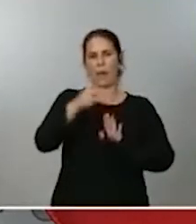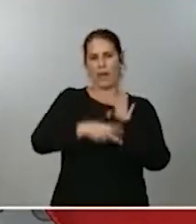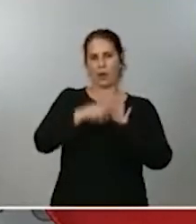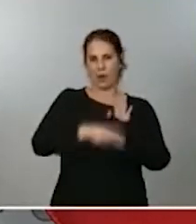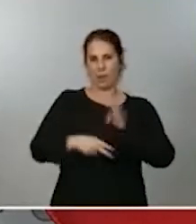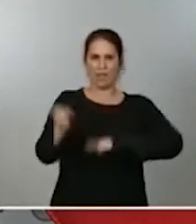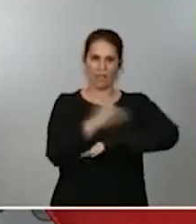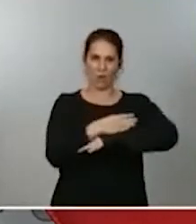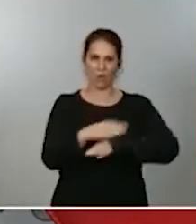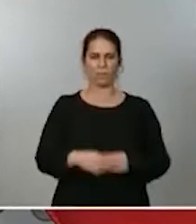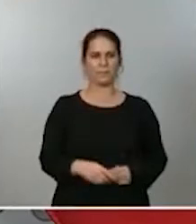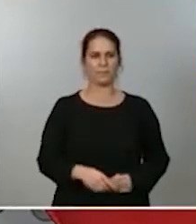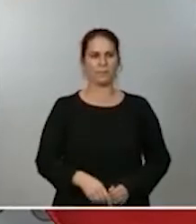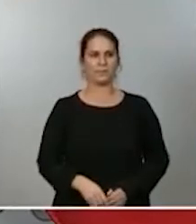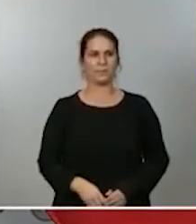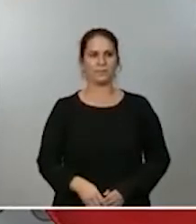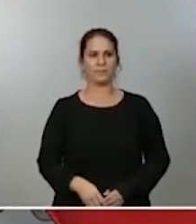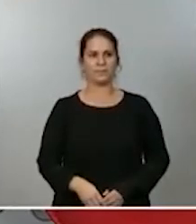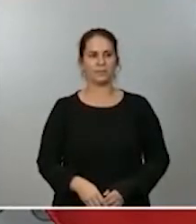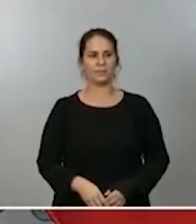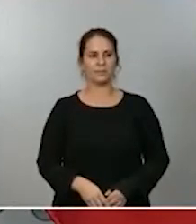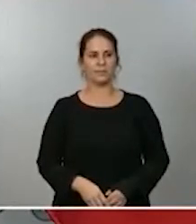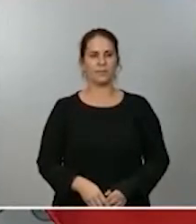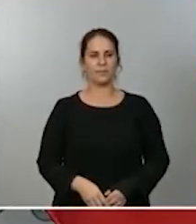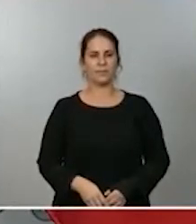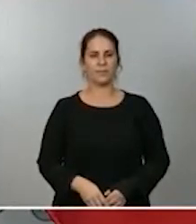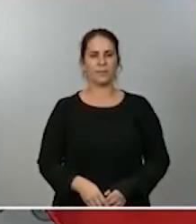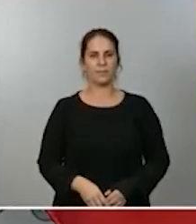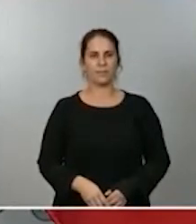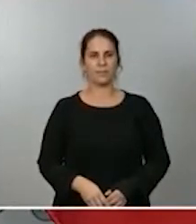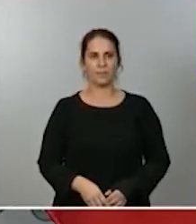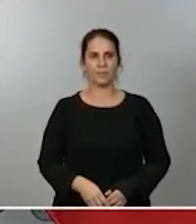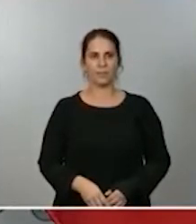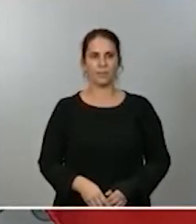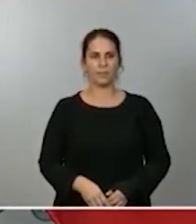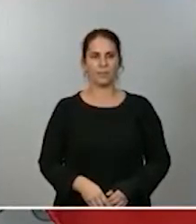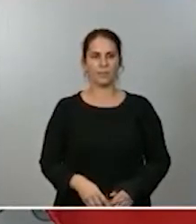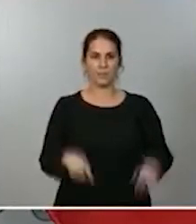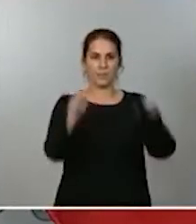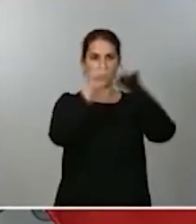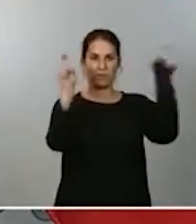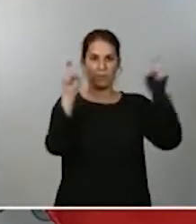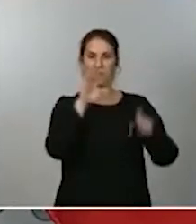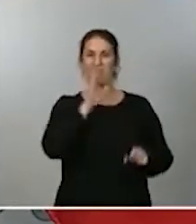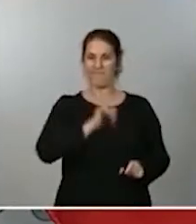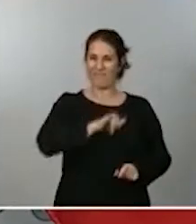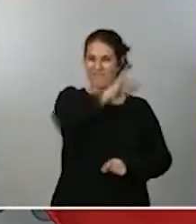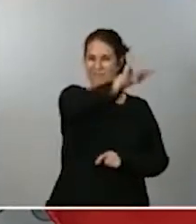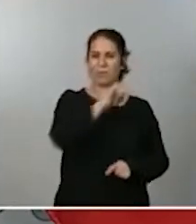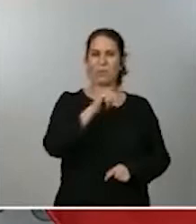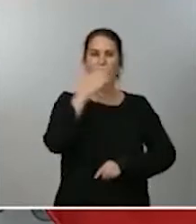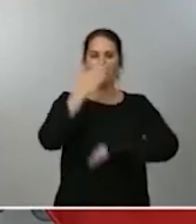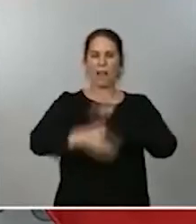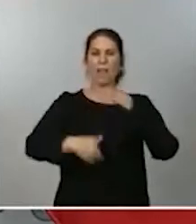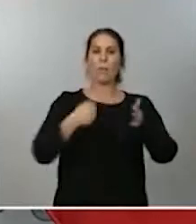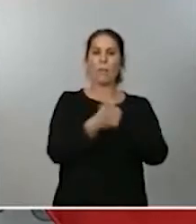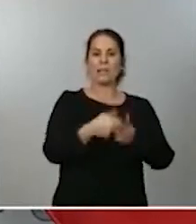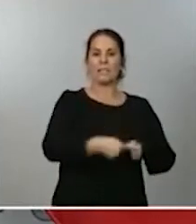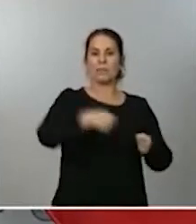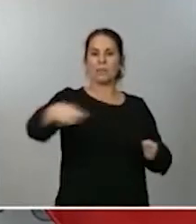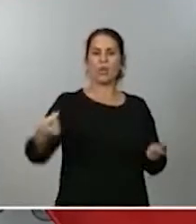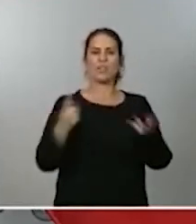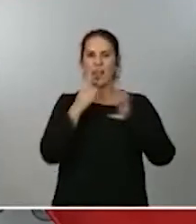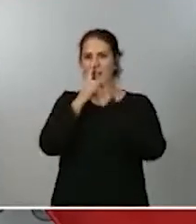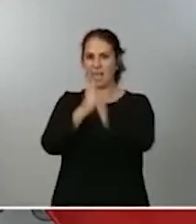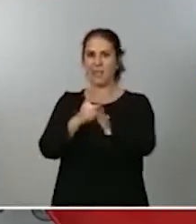Quiero decirles que la sociedad beneficiaria de esta ayuda dispondrá de seis años como plazo máximo para amortizar la